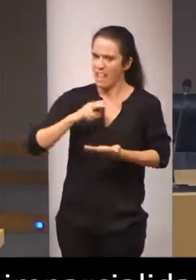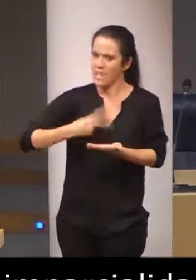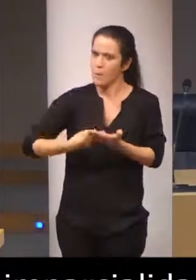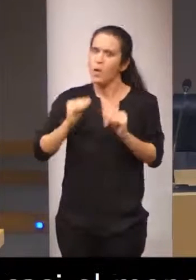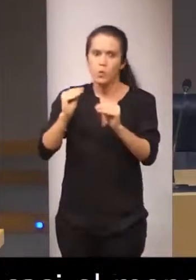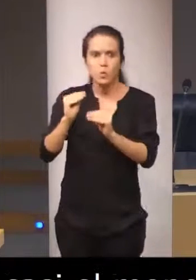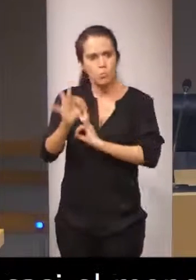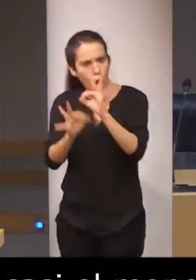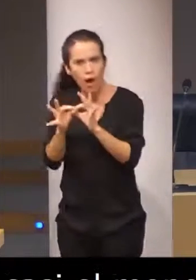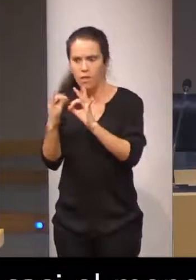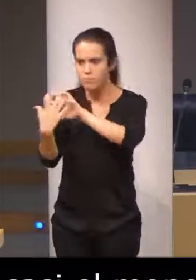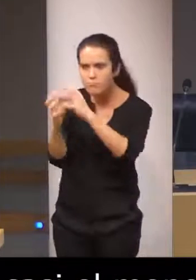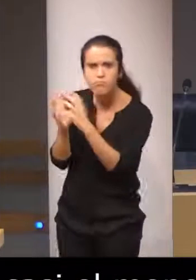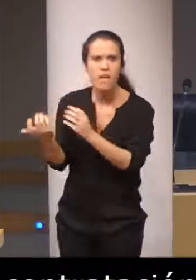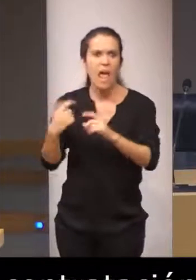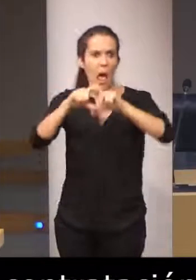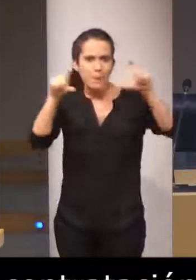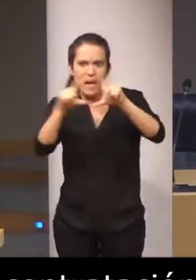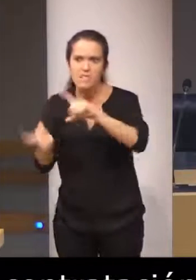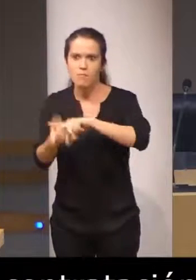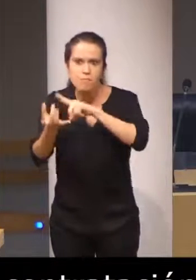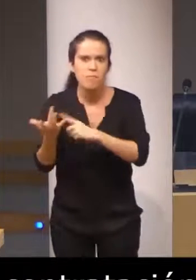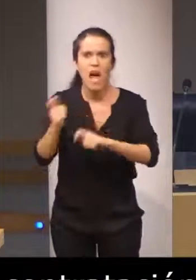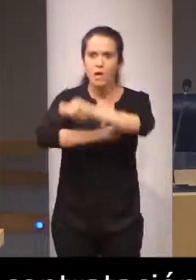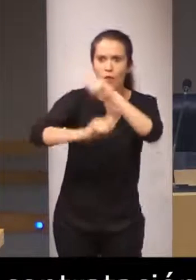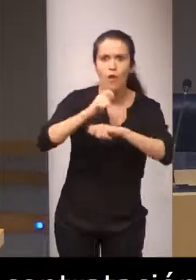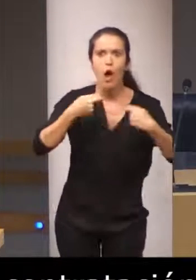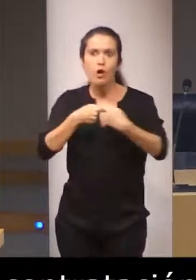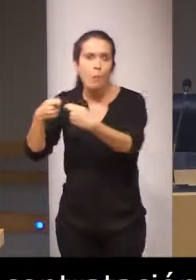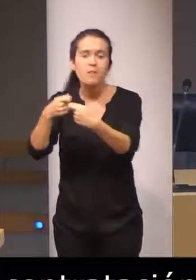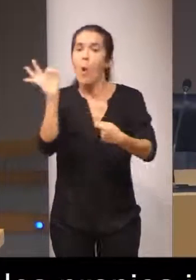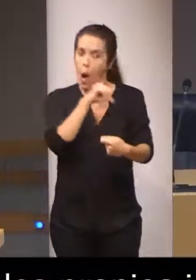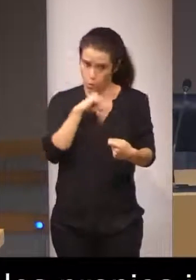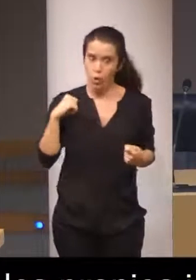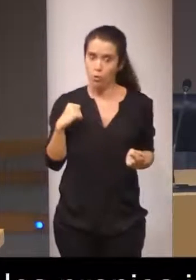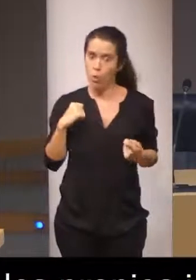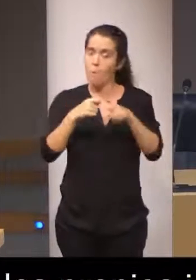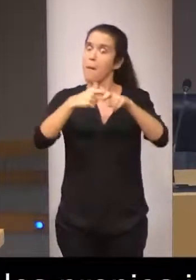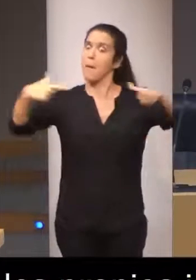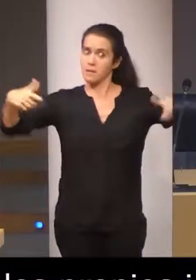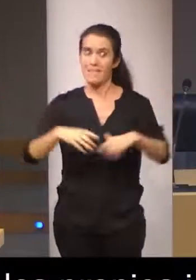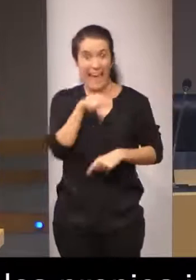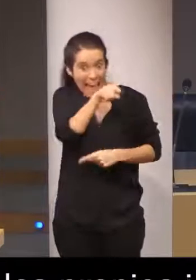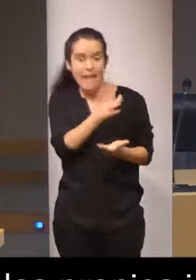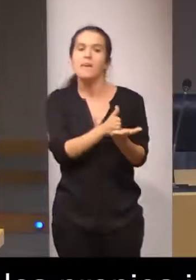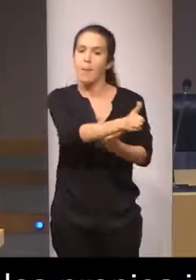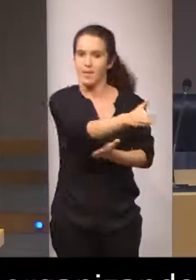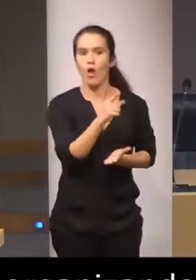están autoorganizando. Bien empresas, asociaciones, cooperativas o como autónomos. Ese es el camino.